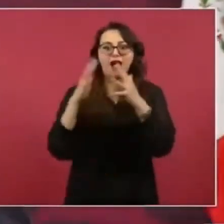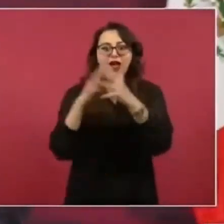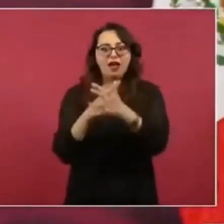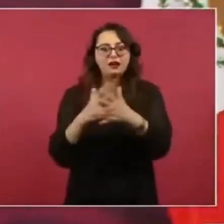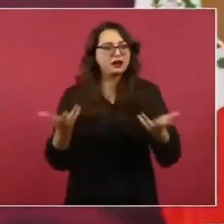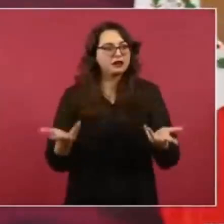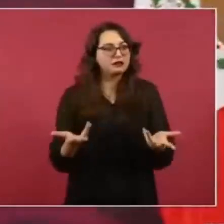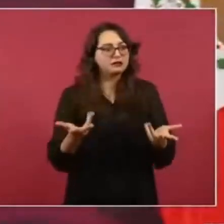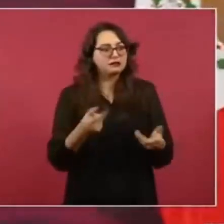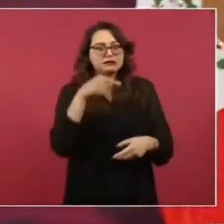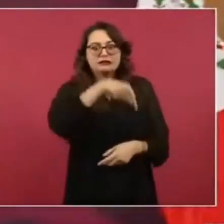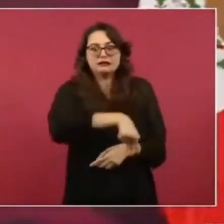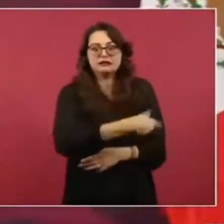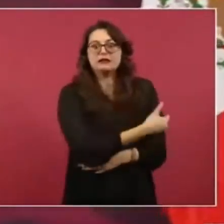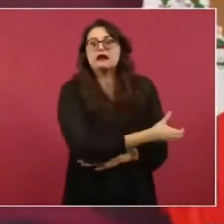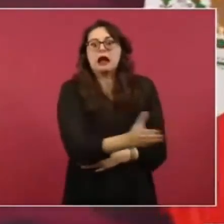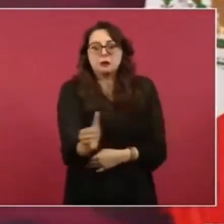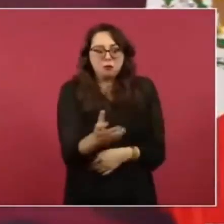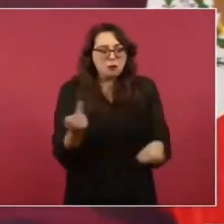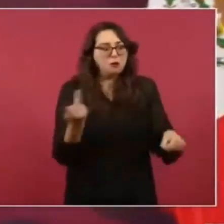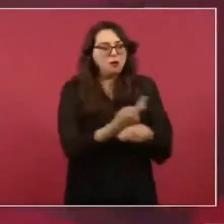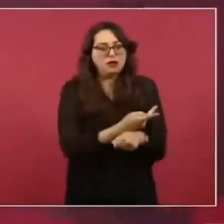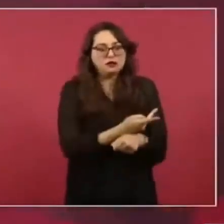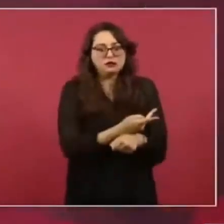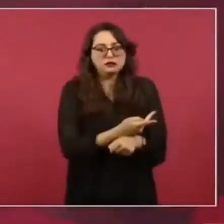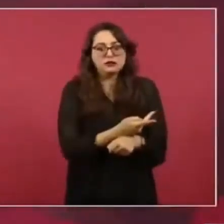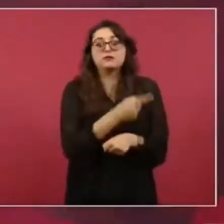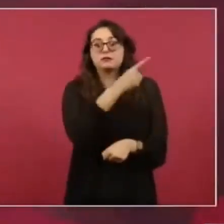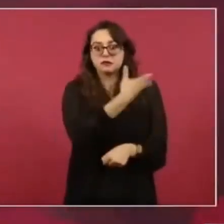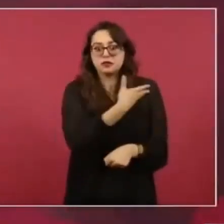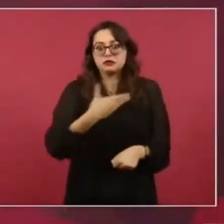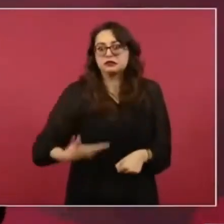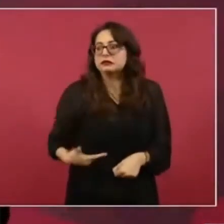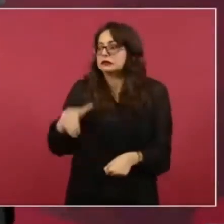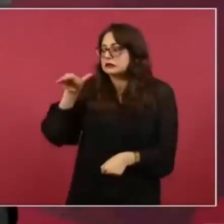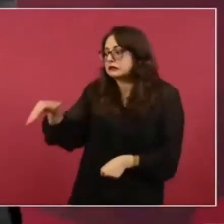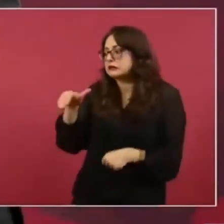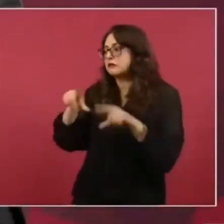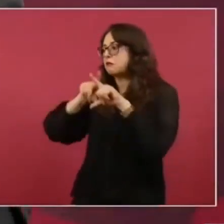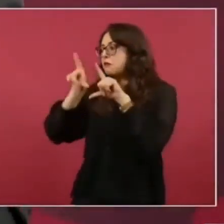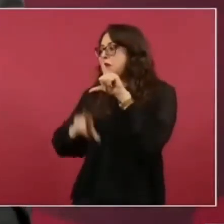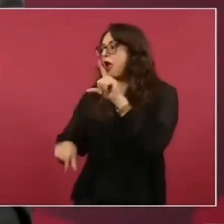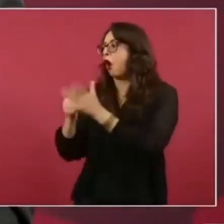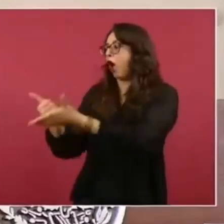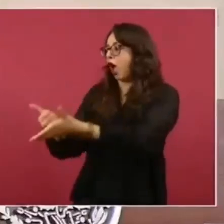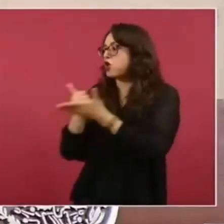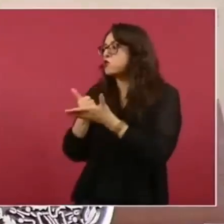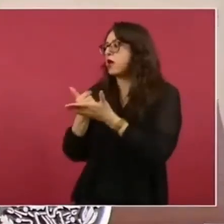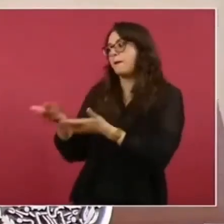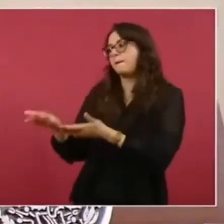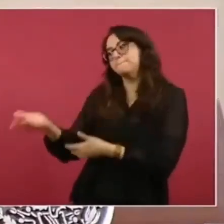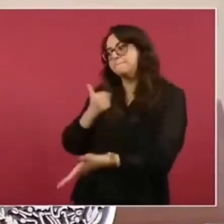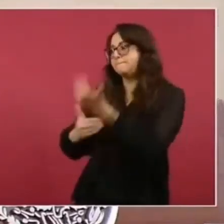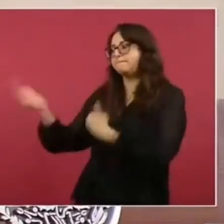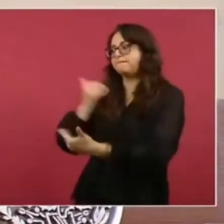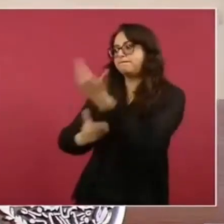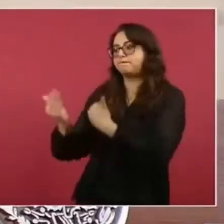a ayudarles en el campo, en la construcción del ferrocarril